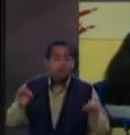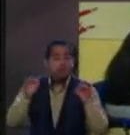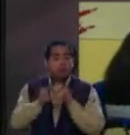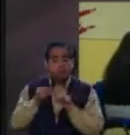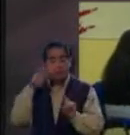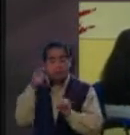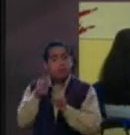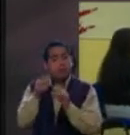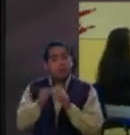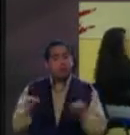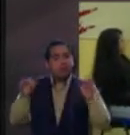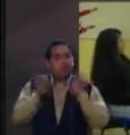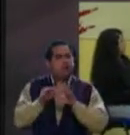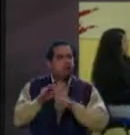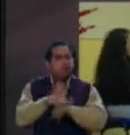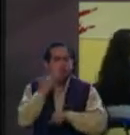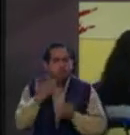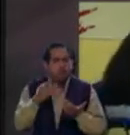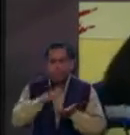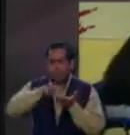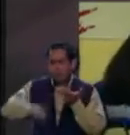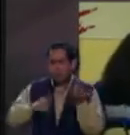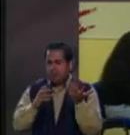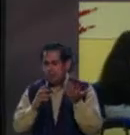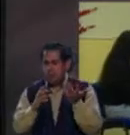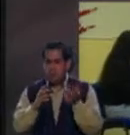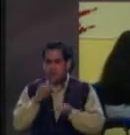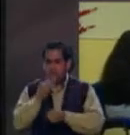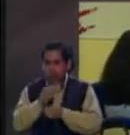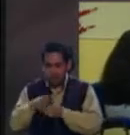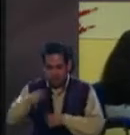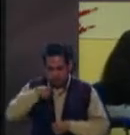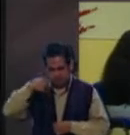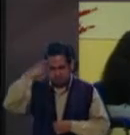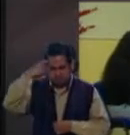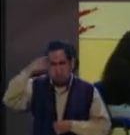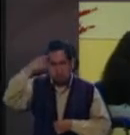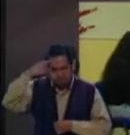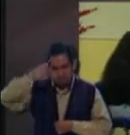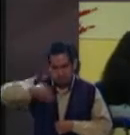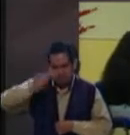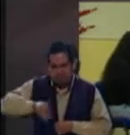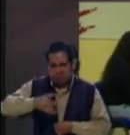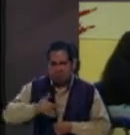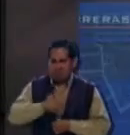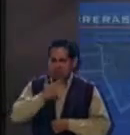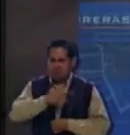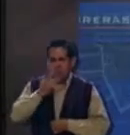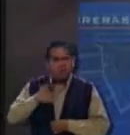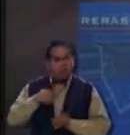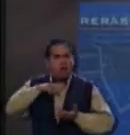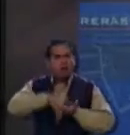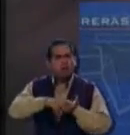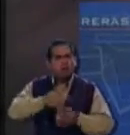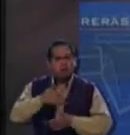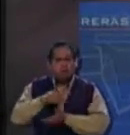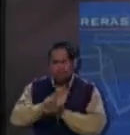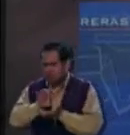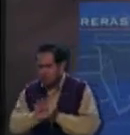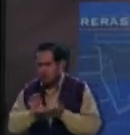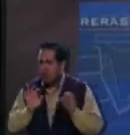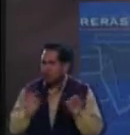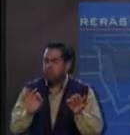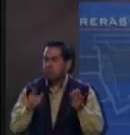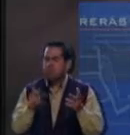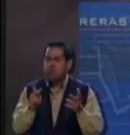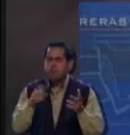es fundamental como en el momento en que asumo lo que tengo, lo que soy,